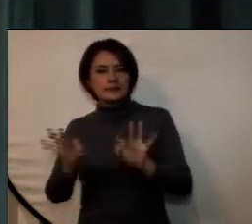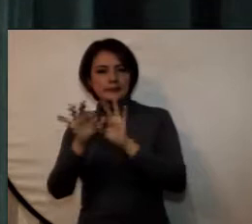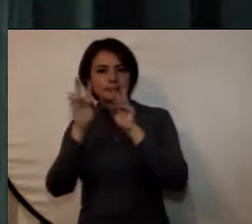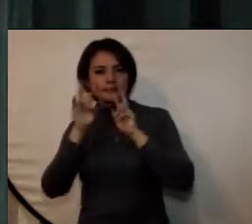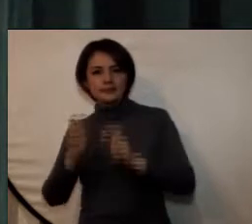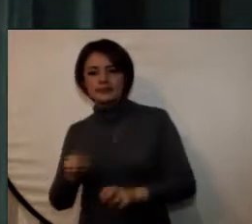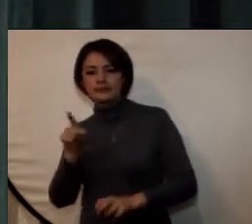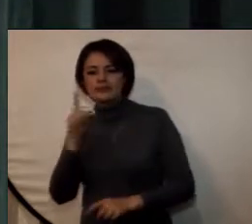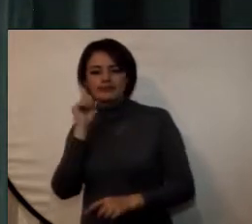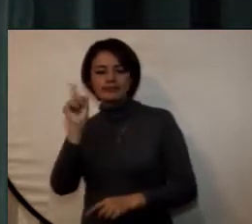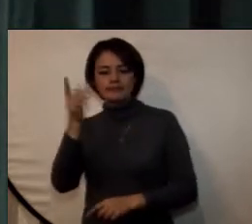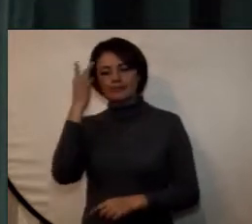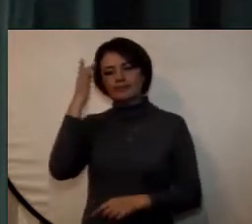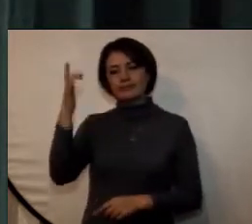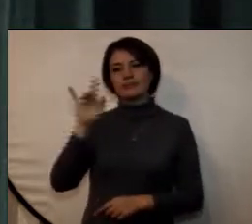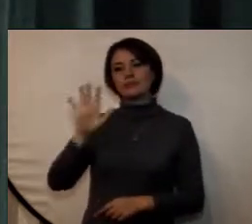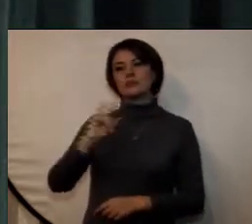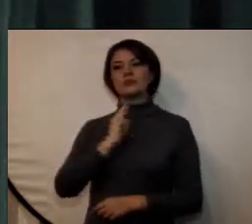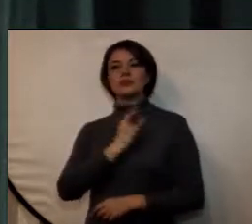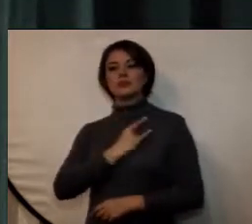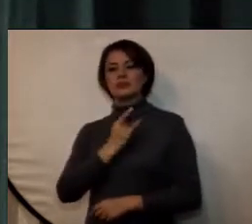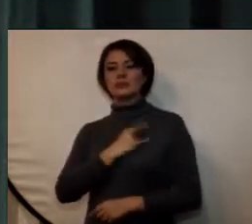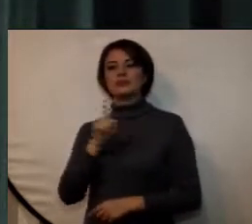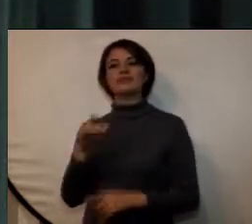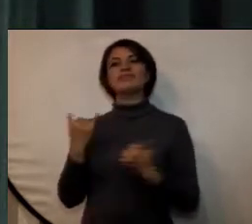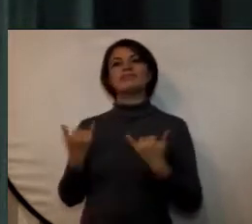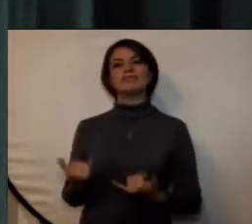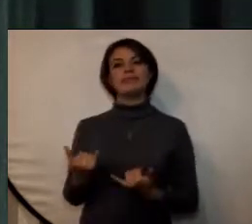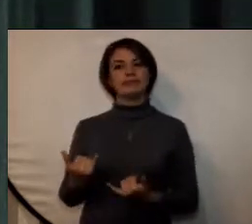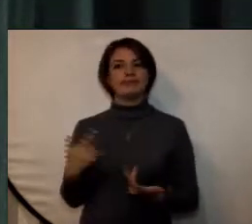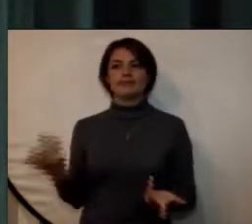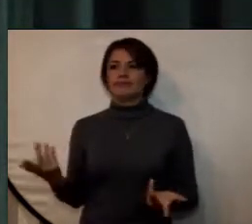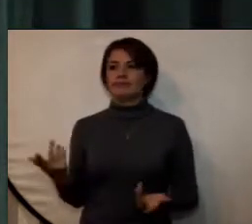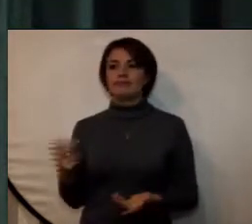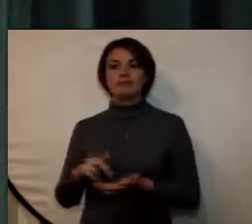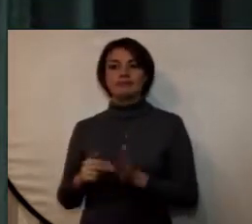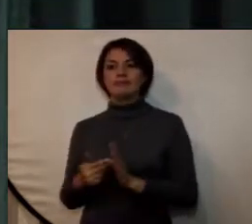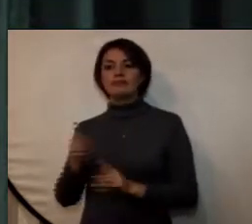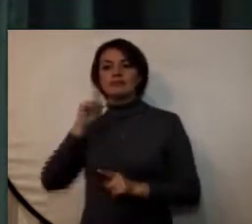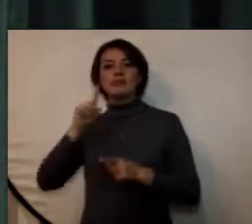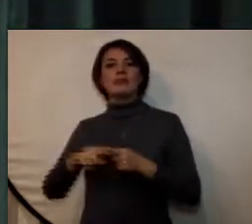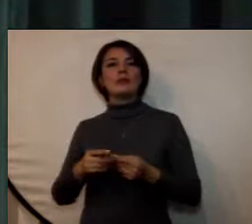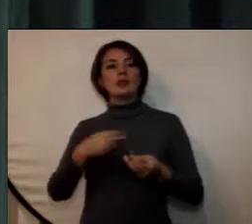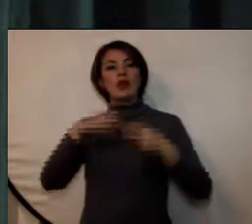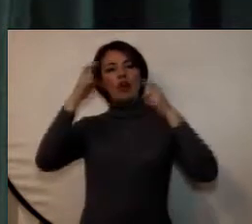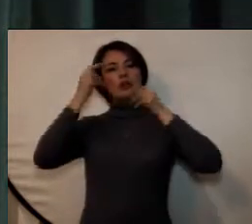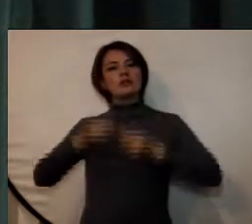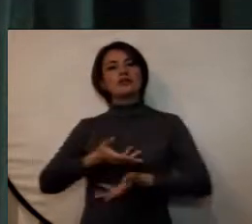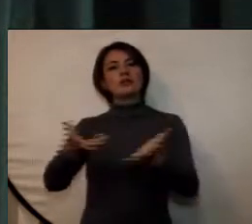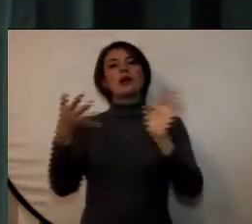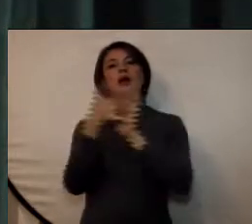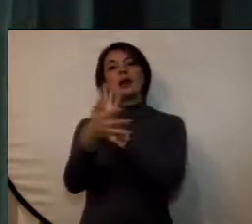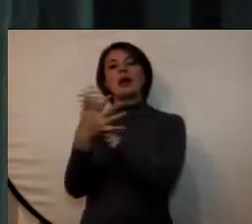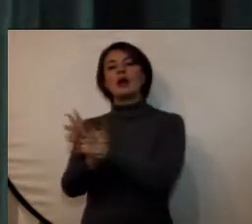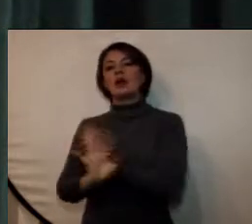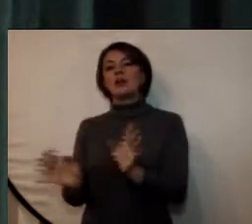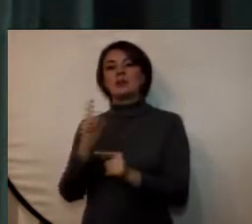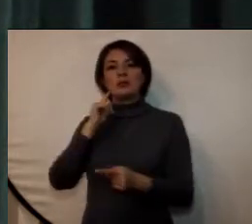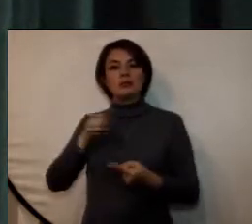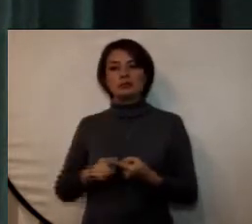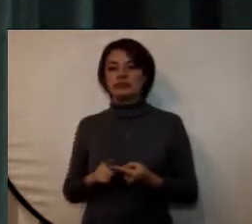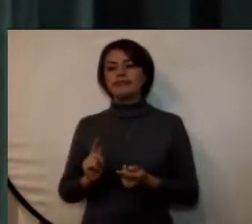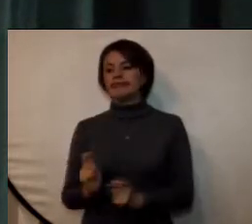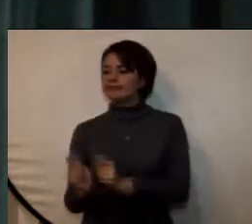radica en que las universidades hoy en día no pueden ser simples difusoras de conocimiento sino que tienen una